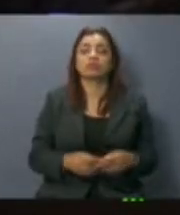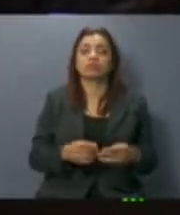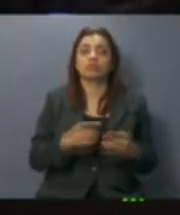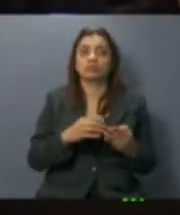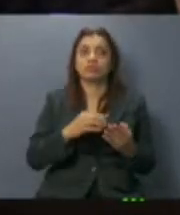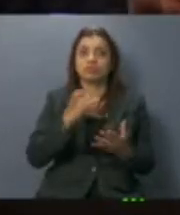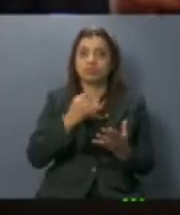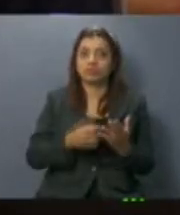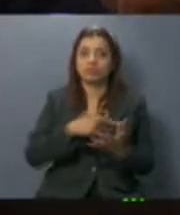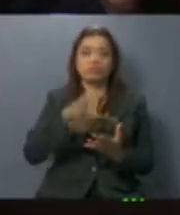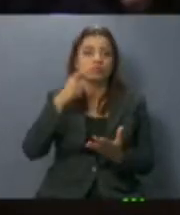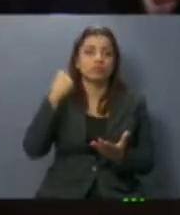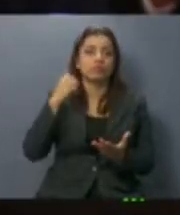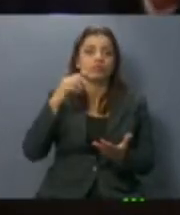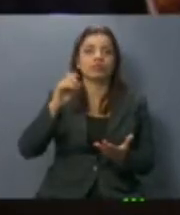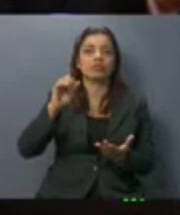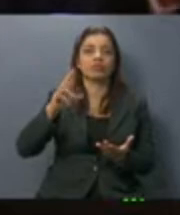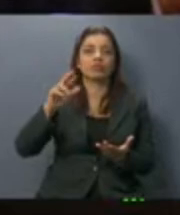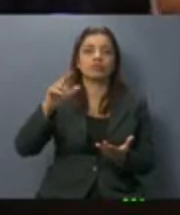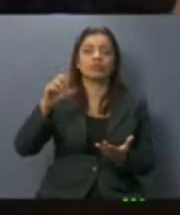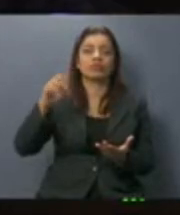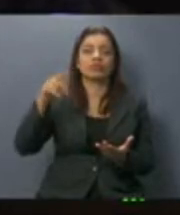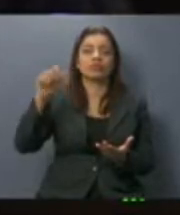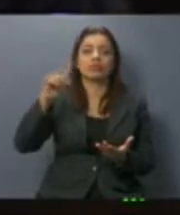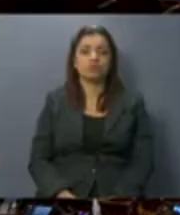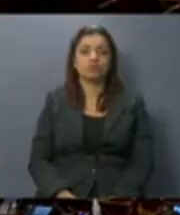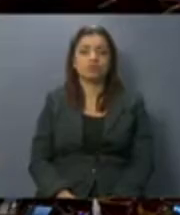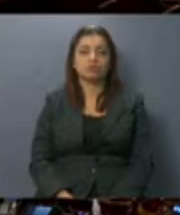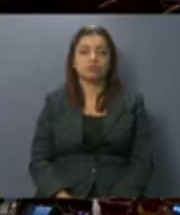del abogado Óscar Alberto López Jerez.